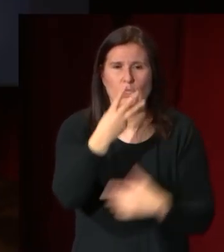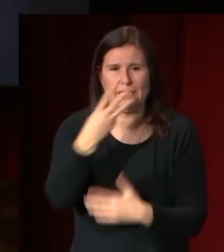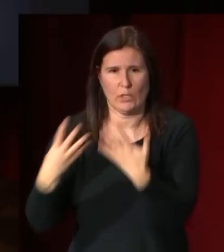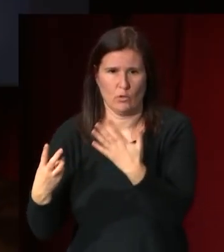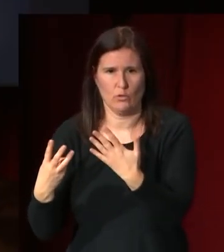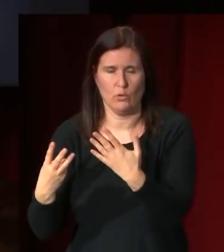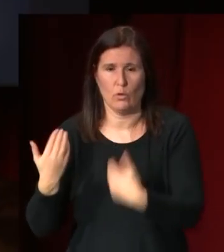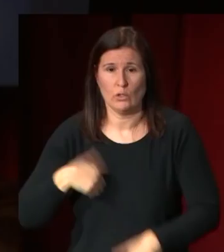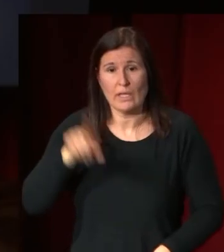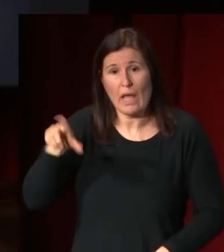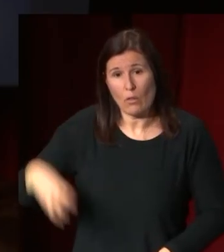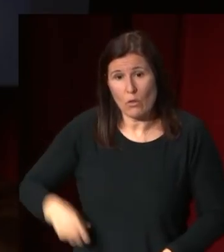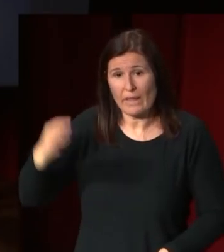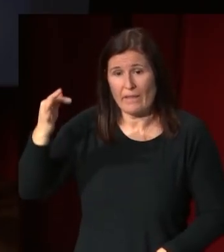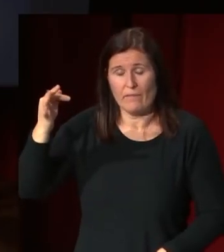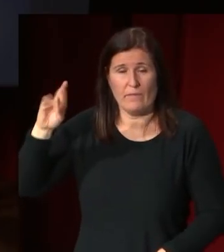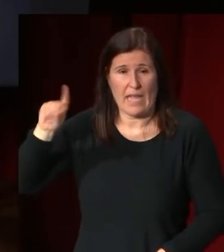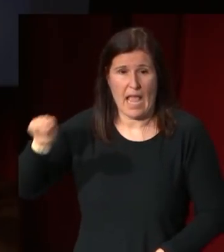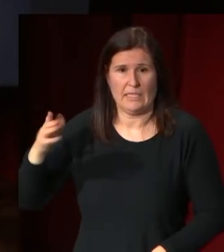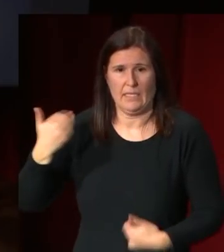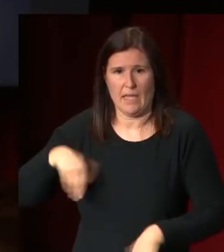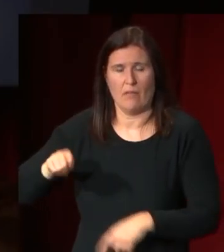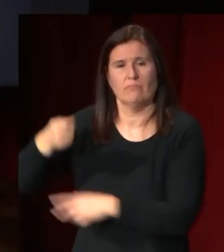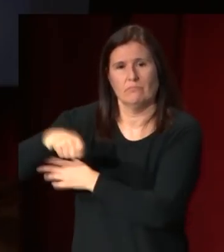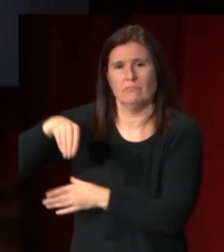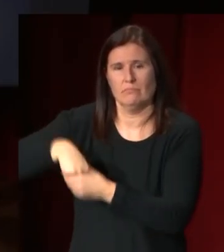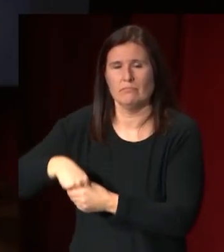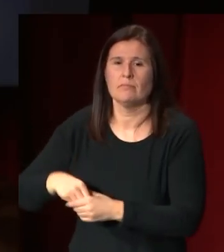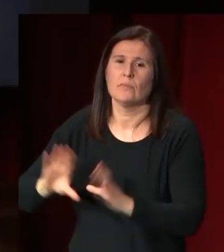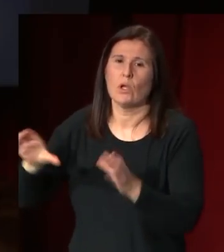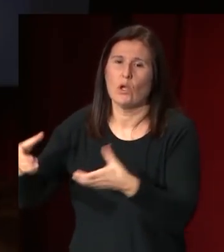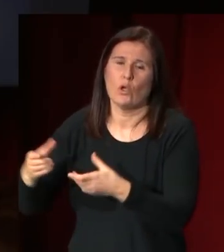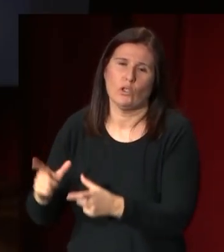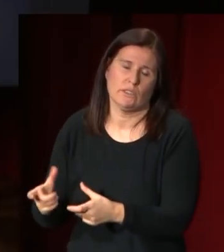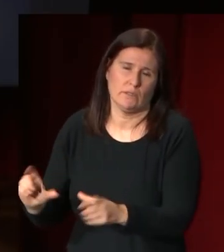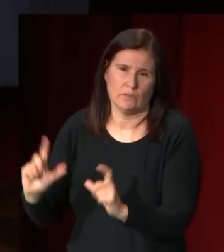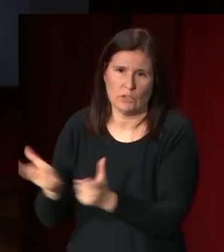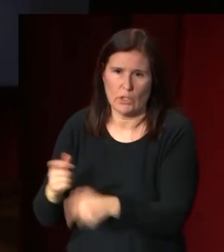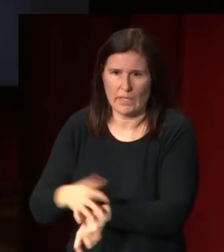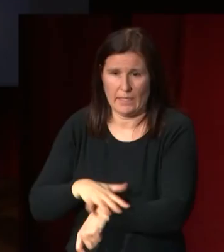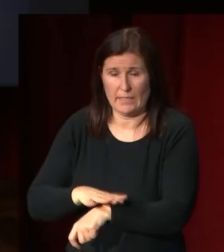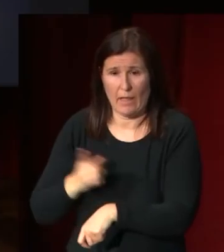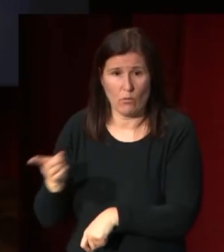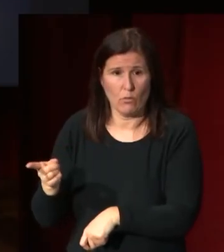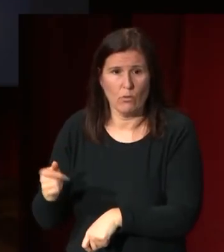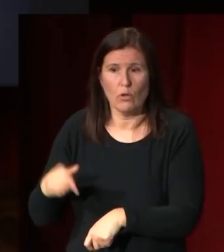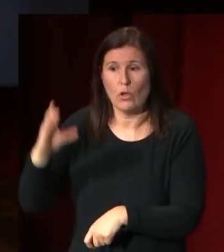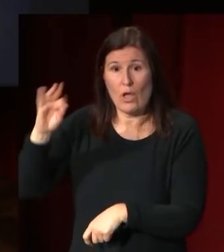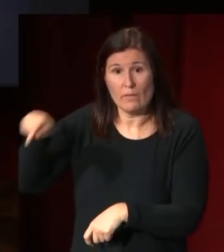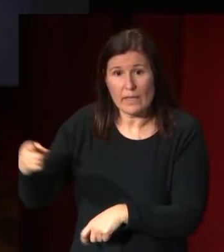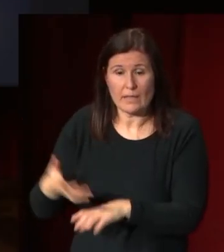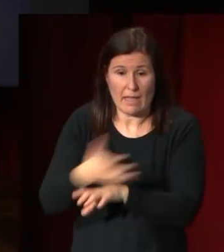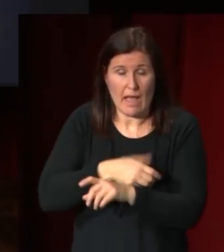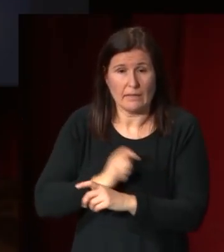ya el duque de Frías era era presidente del consejo de estado la iconografía del duque de Frías no se conocía